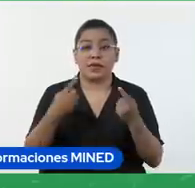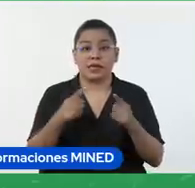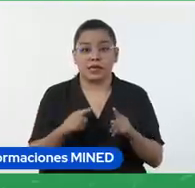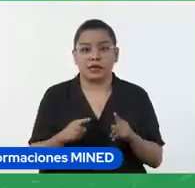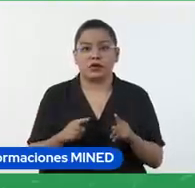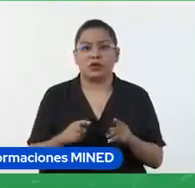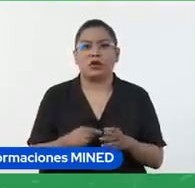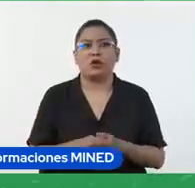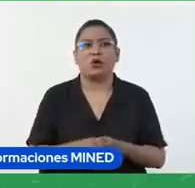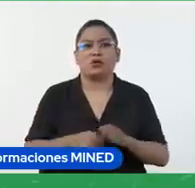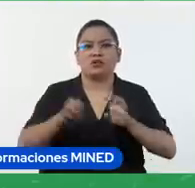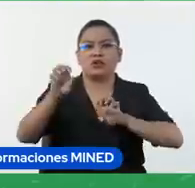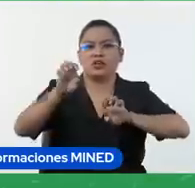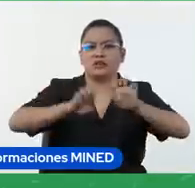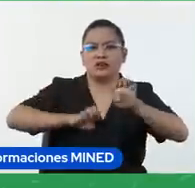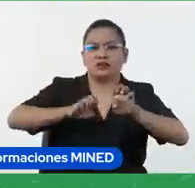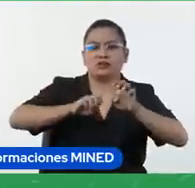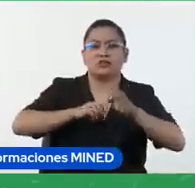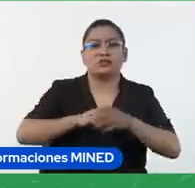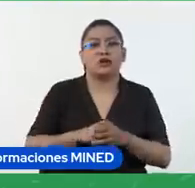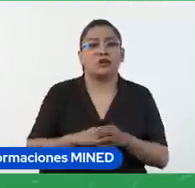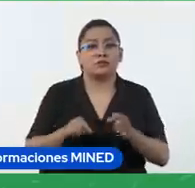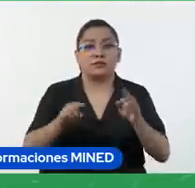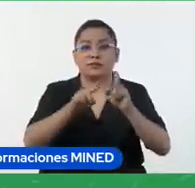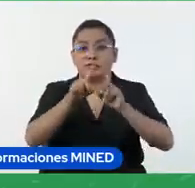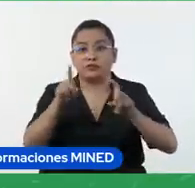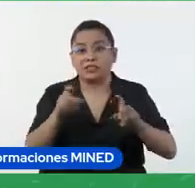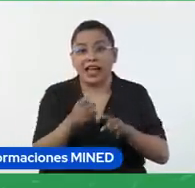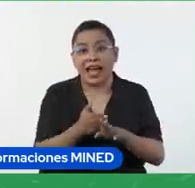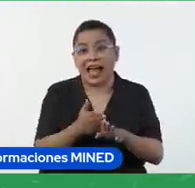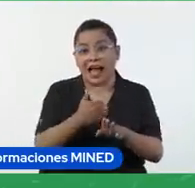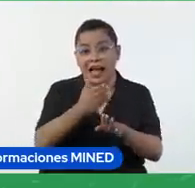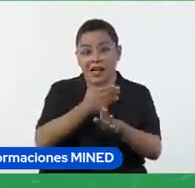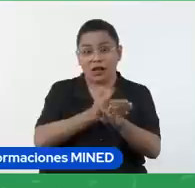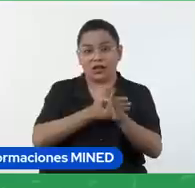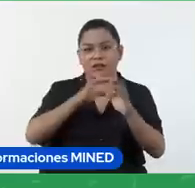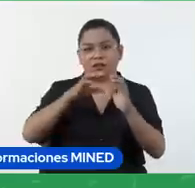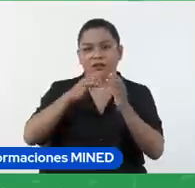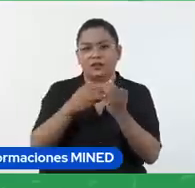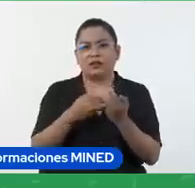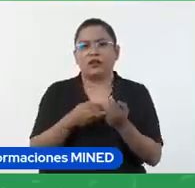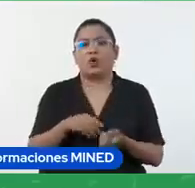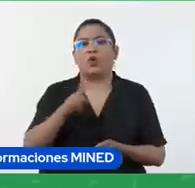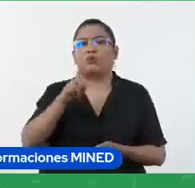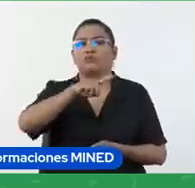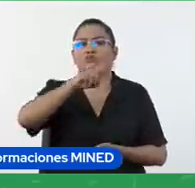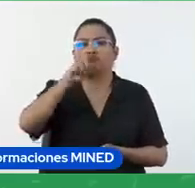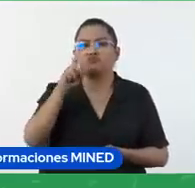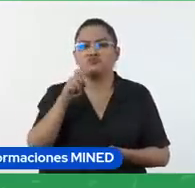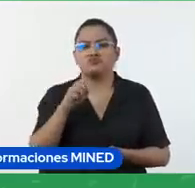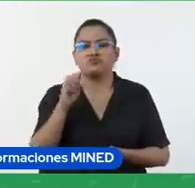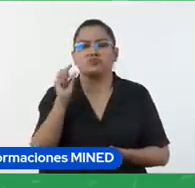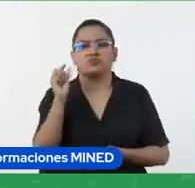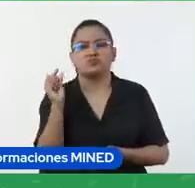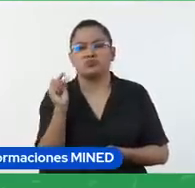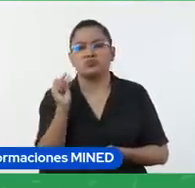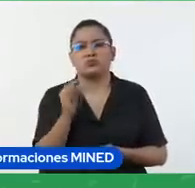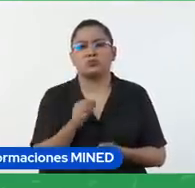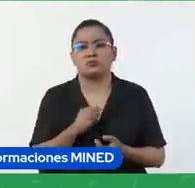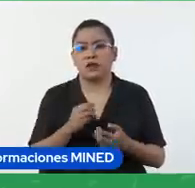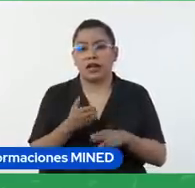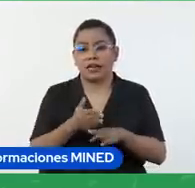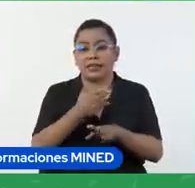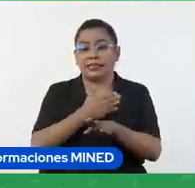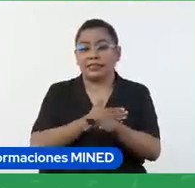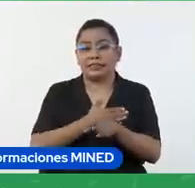servir para una evaluación diagnóstica tal vez hago una pregunta muy breve al inicio de la clase tal vez nos va a